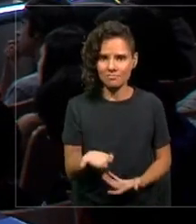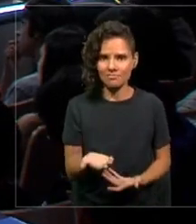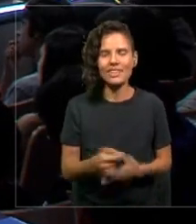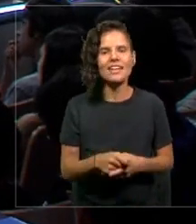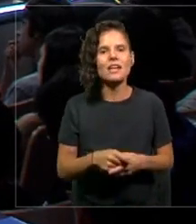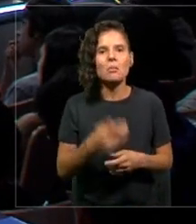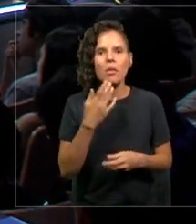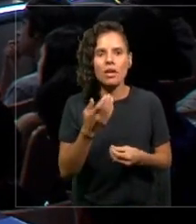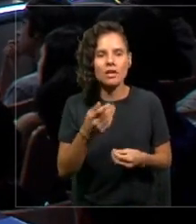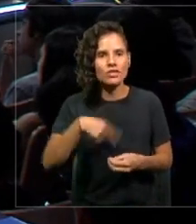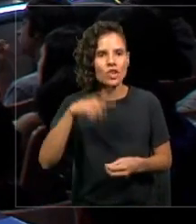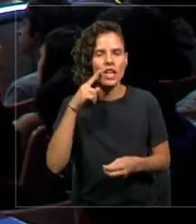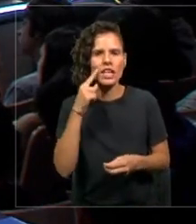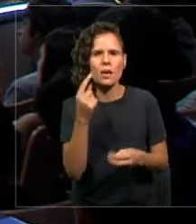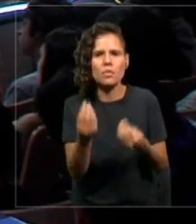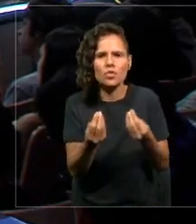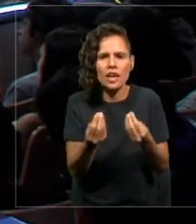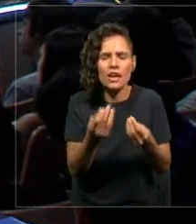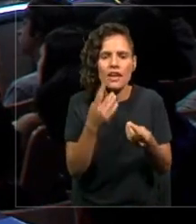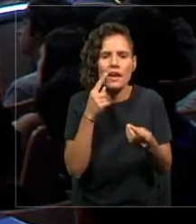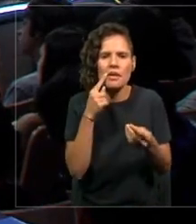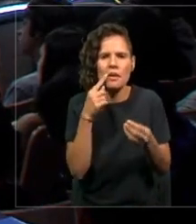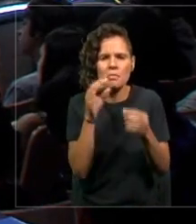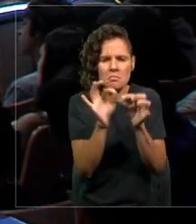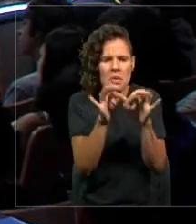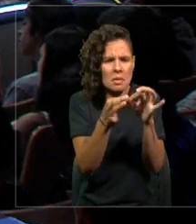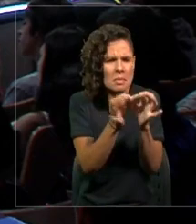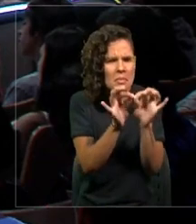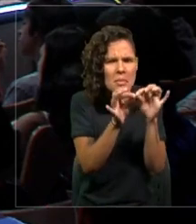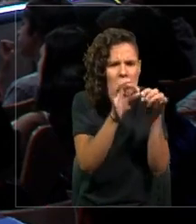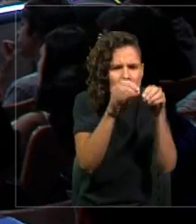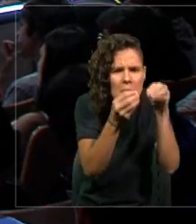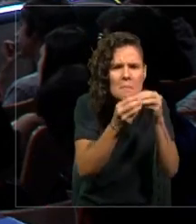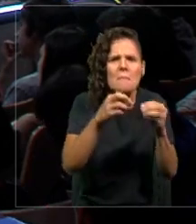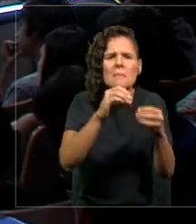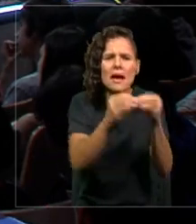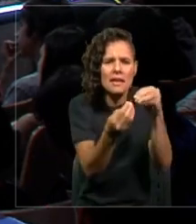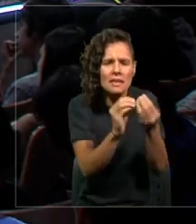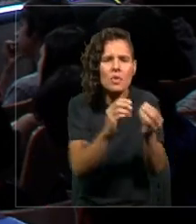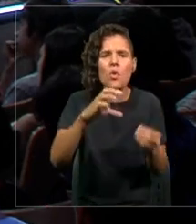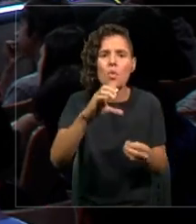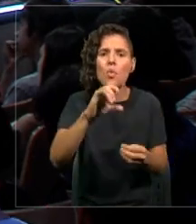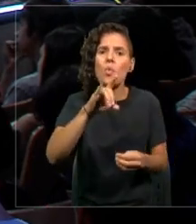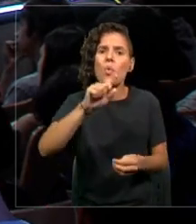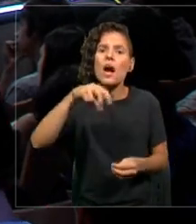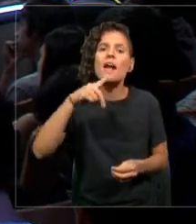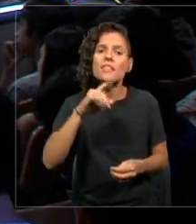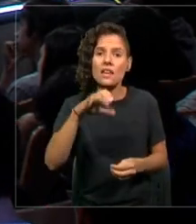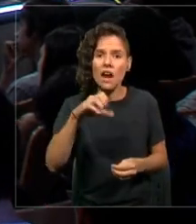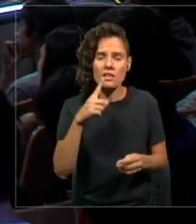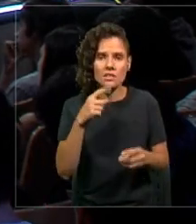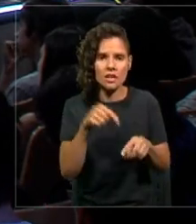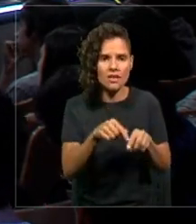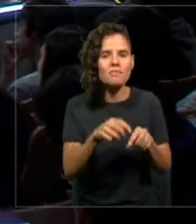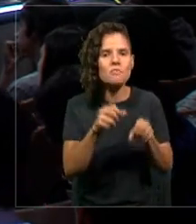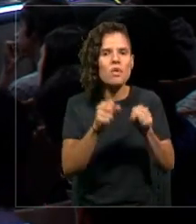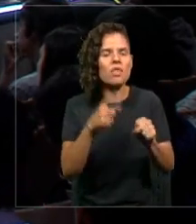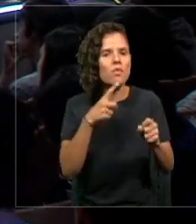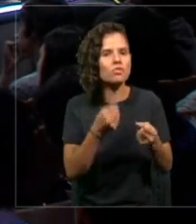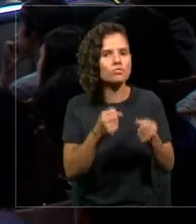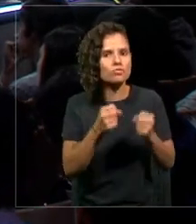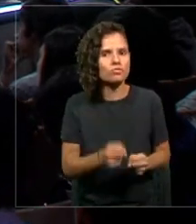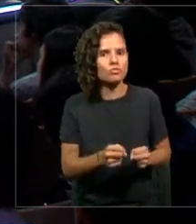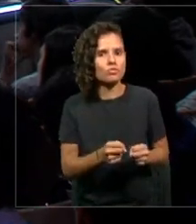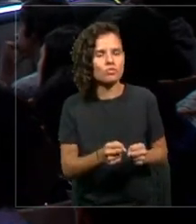de las partículas cuánticas, vamos a ser capaces ya de tener una capacidad de computación que era